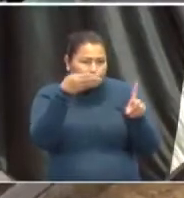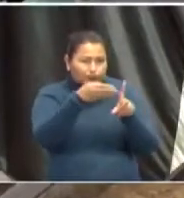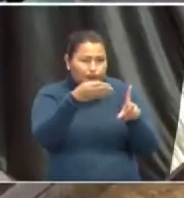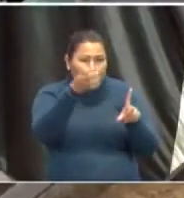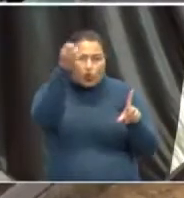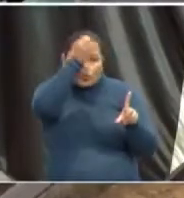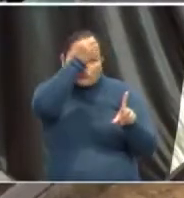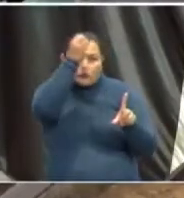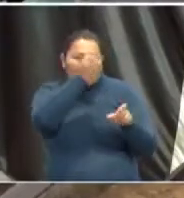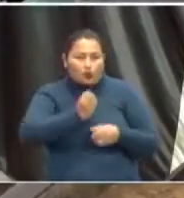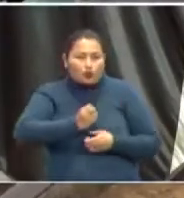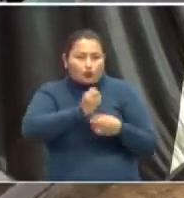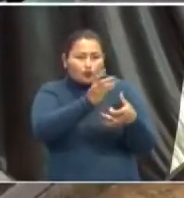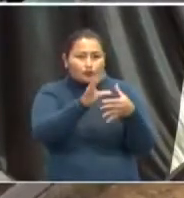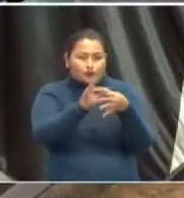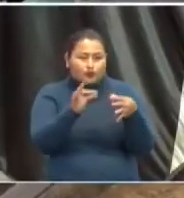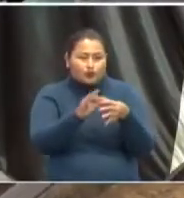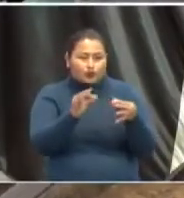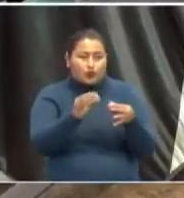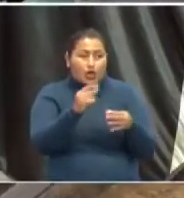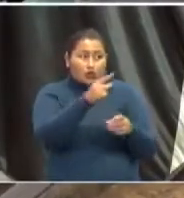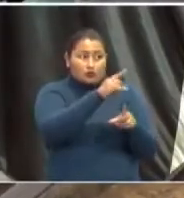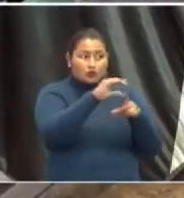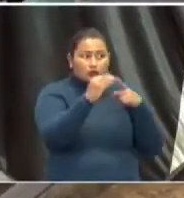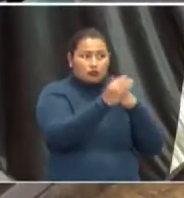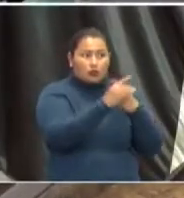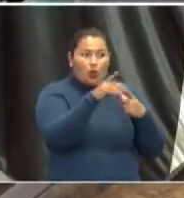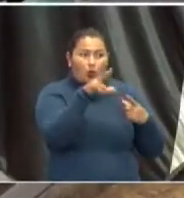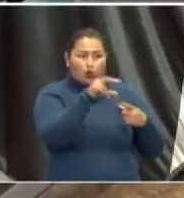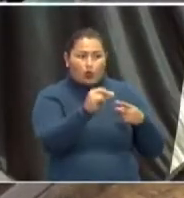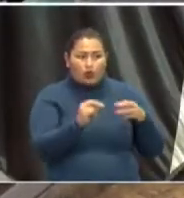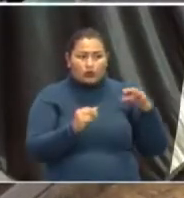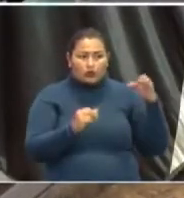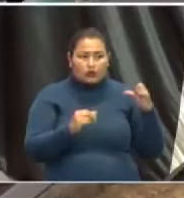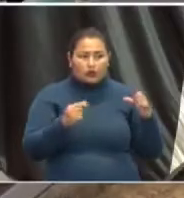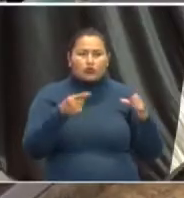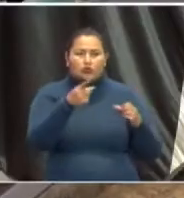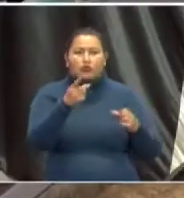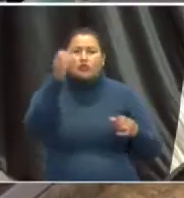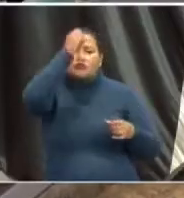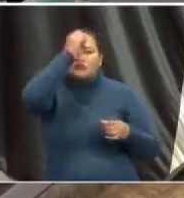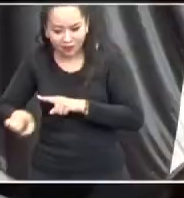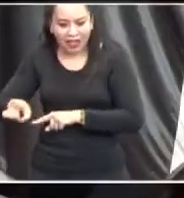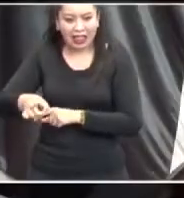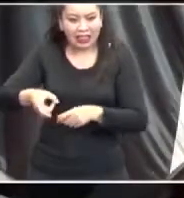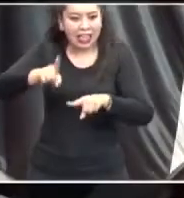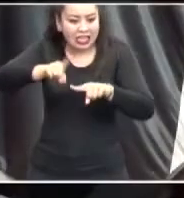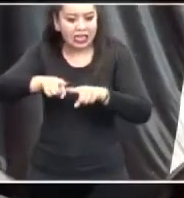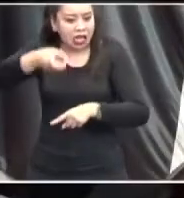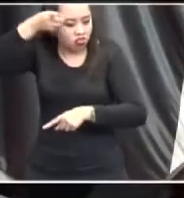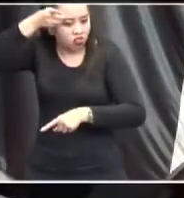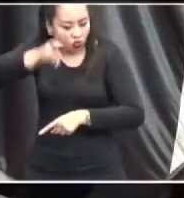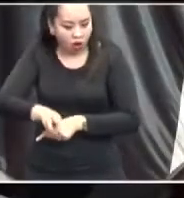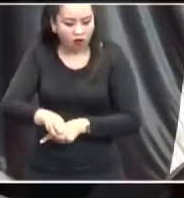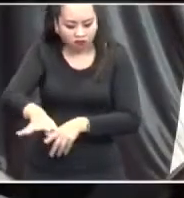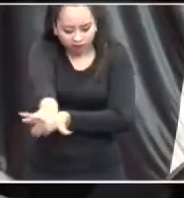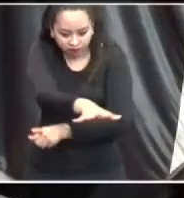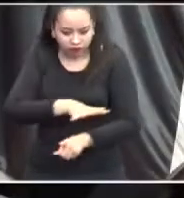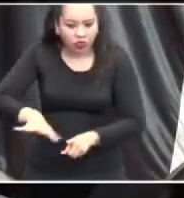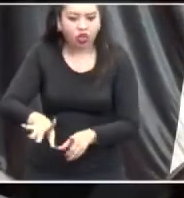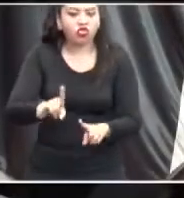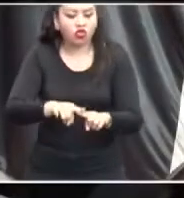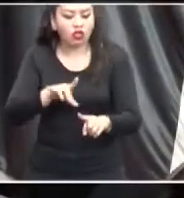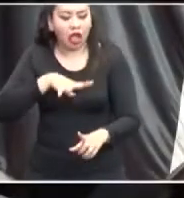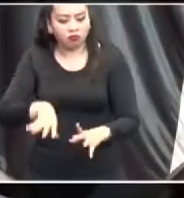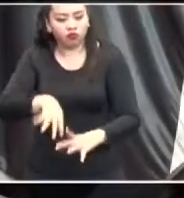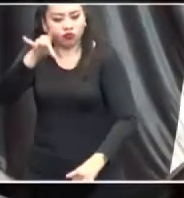opere con menos recursos que este año y seguir el ejemplo de congresos como el de Sinaloa, donde a pesar de ser más diputados, recibieron para este 2019 casi 250